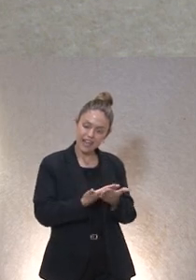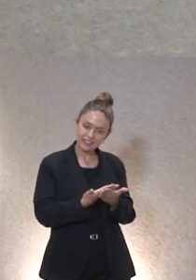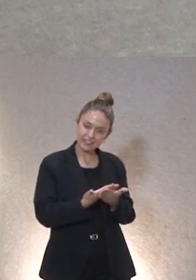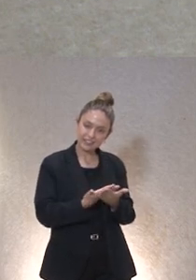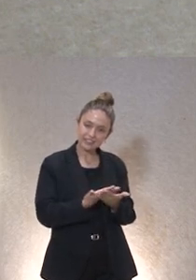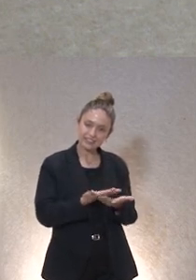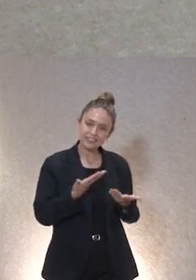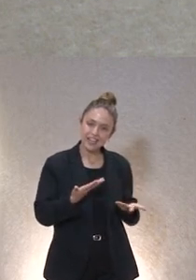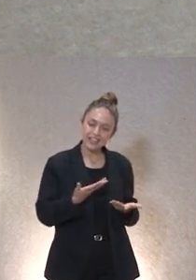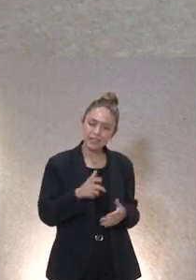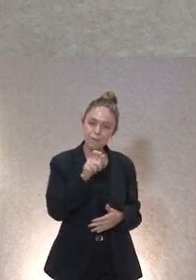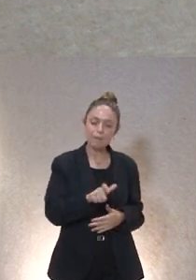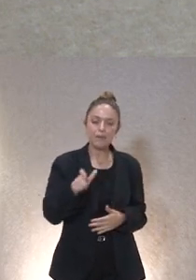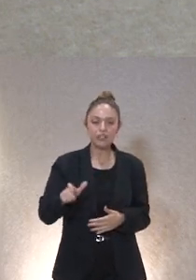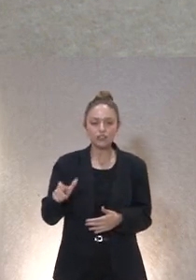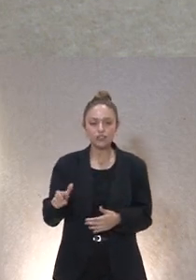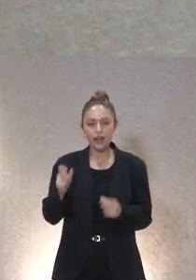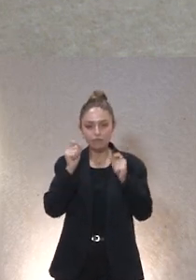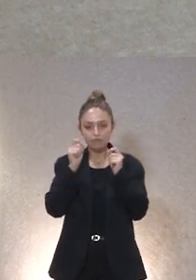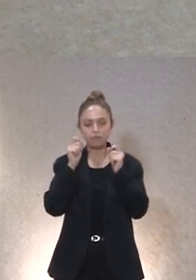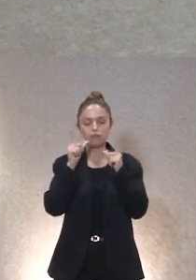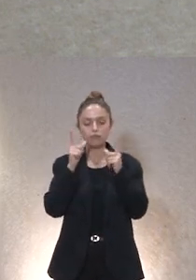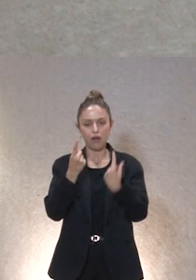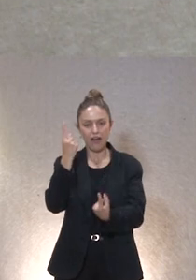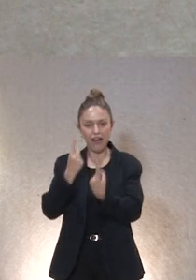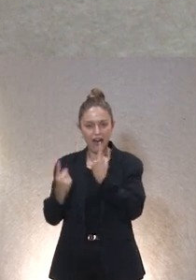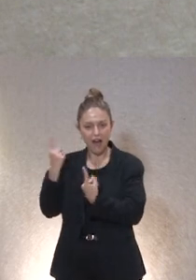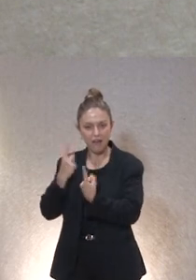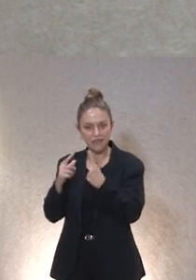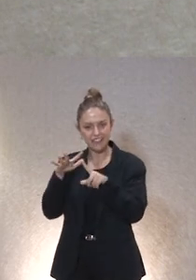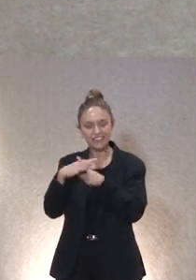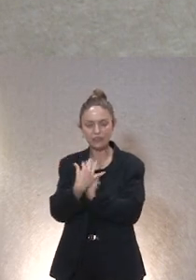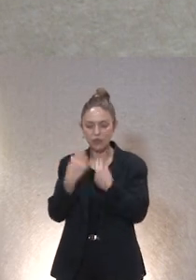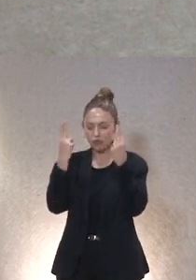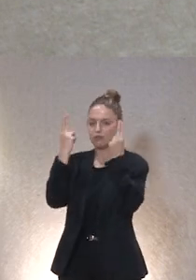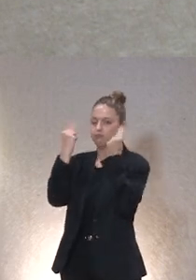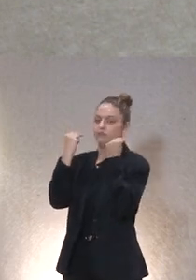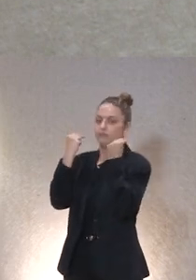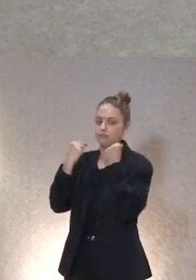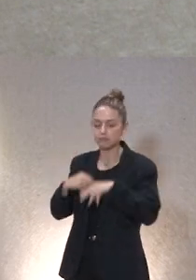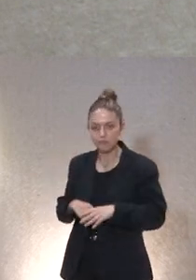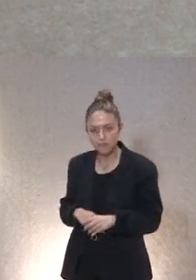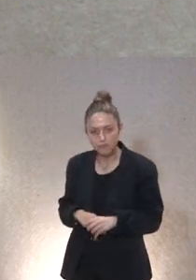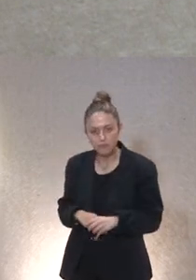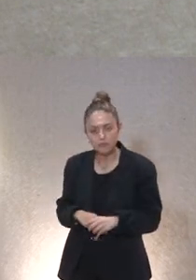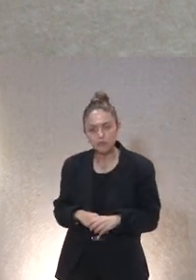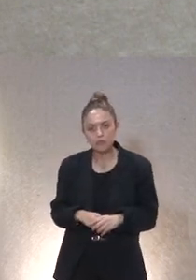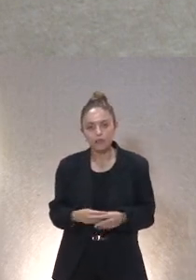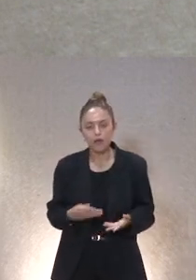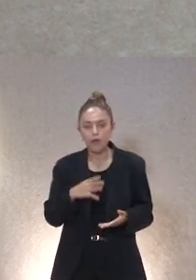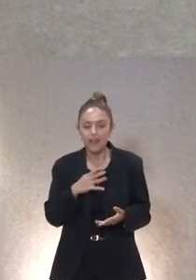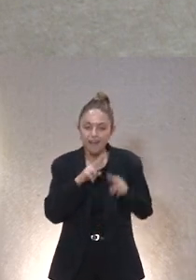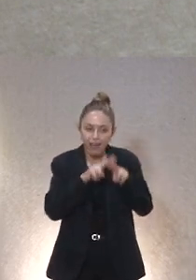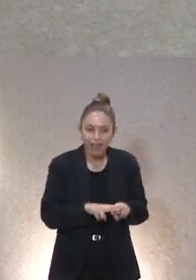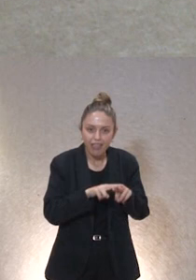personas están realmente en las entidades muchas veces en una situación de sumisión porque no se ha analizado